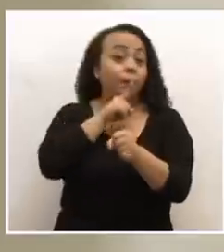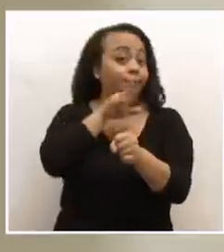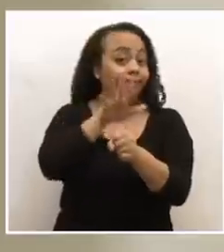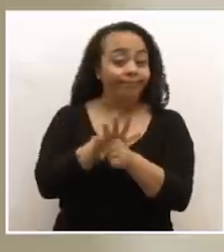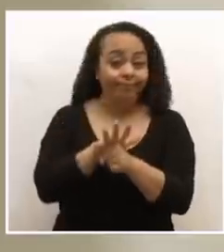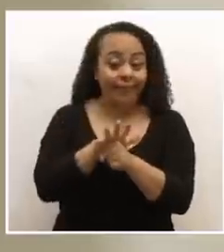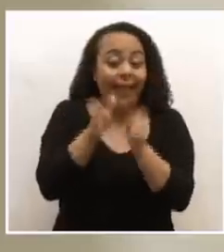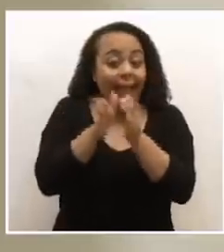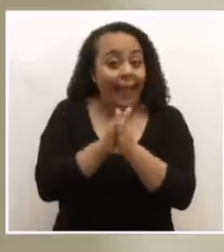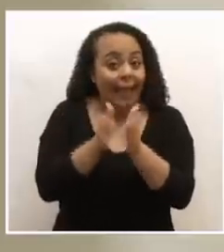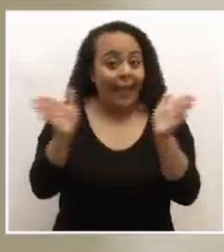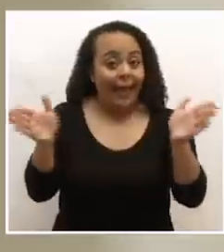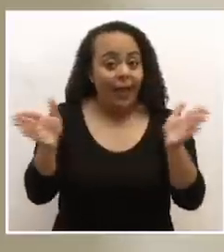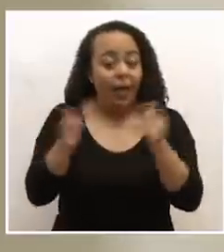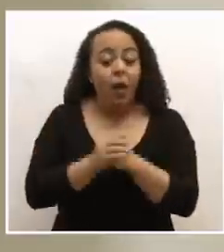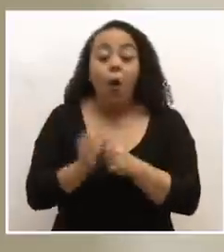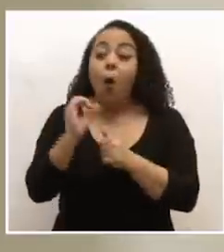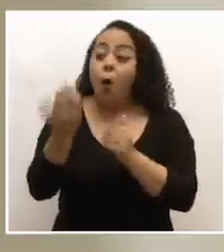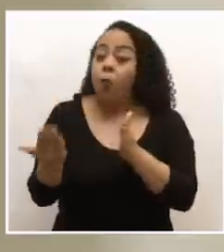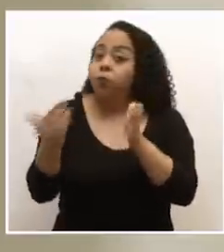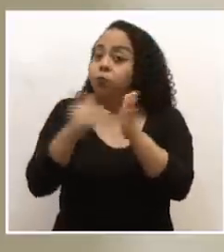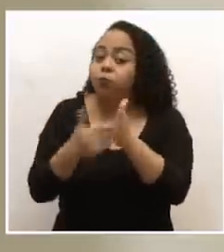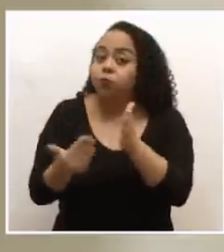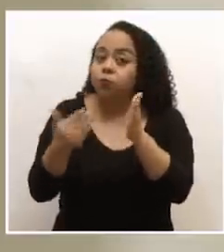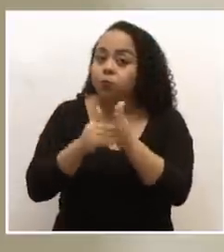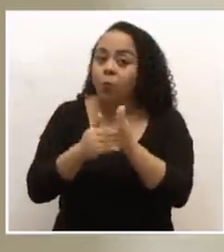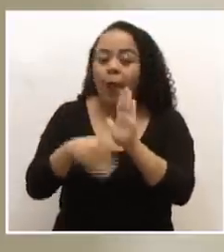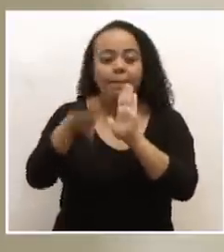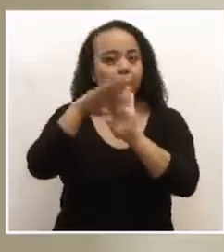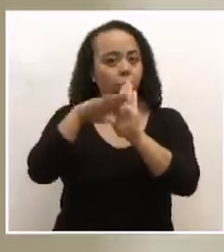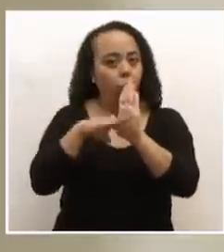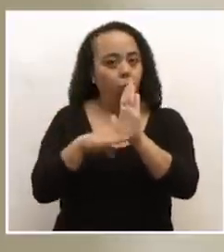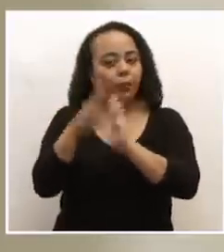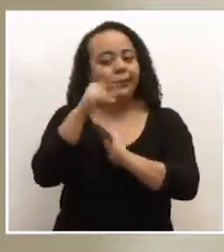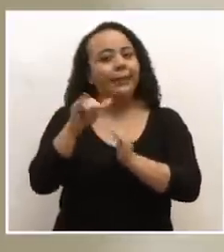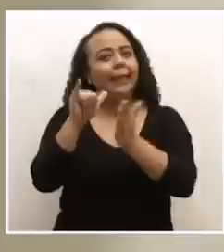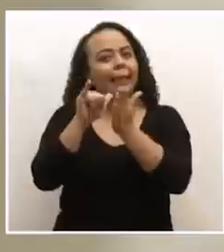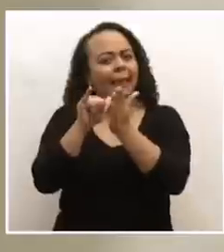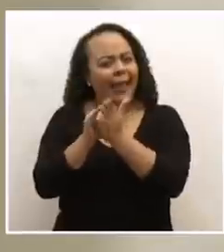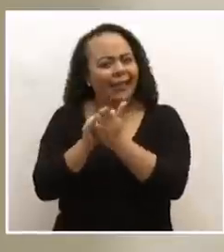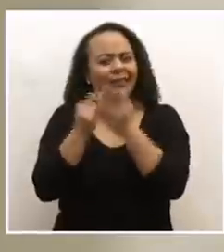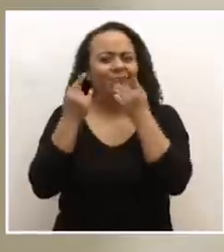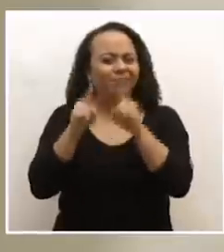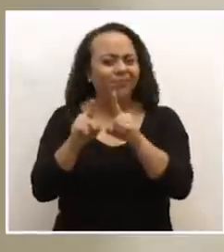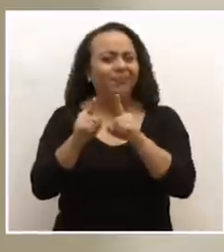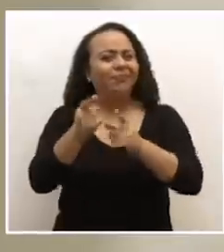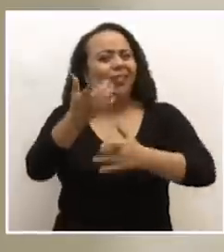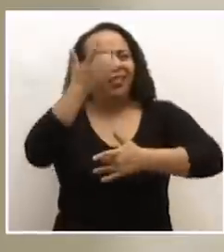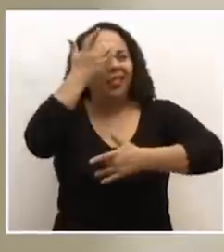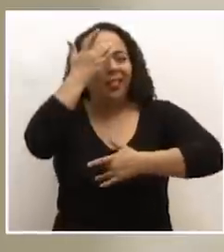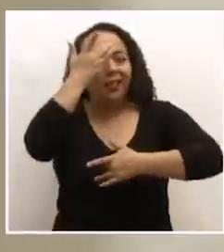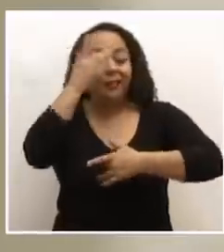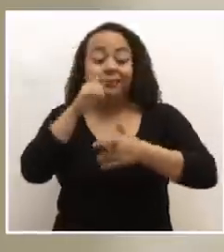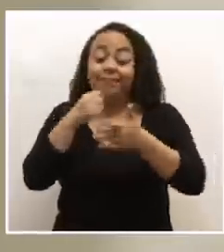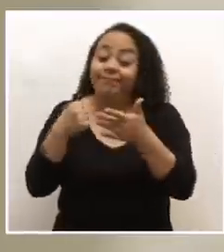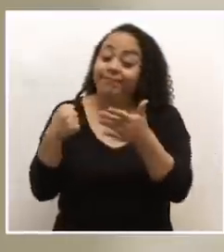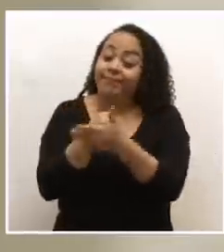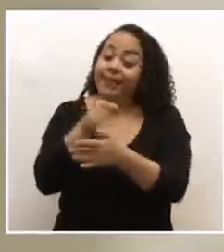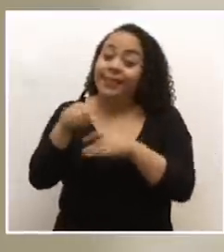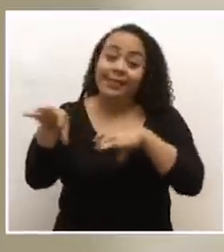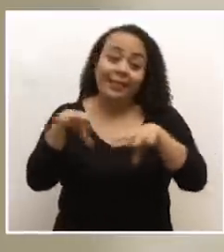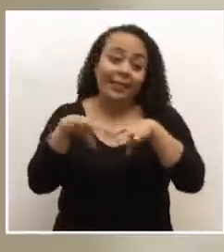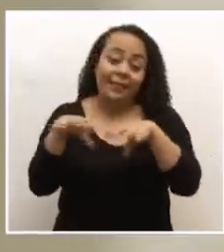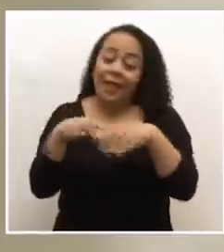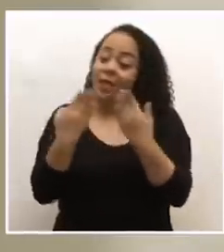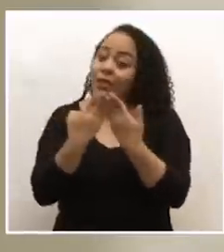generalizado o reiterado de los protocolos, y eso está originando justamente casos, lamentablemente esas actividades no van a ir.